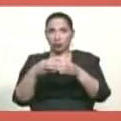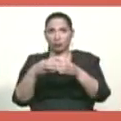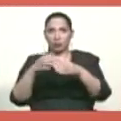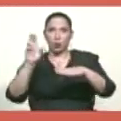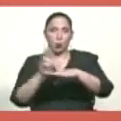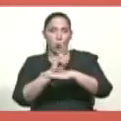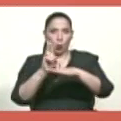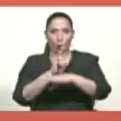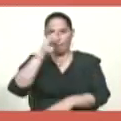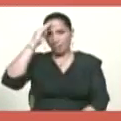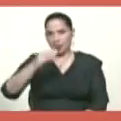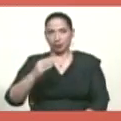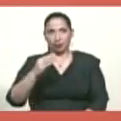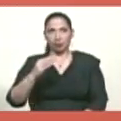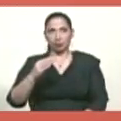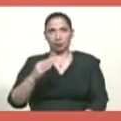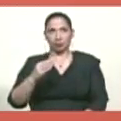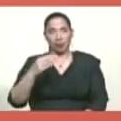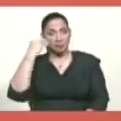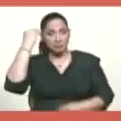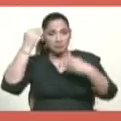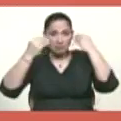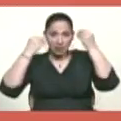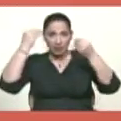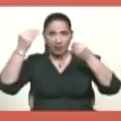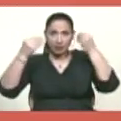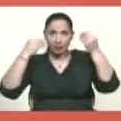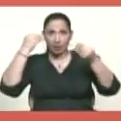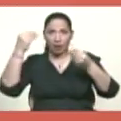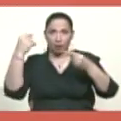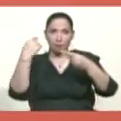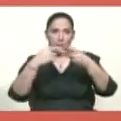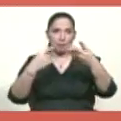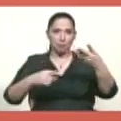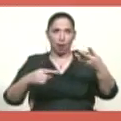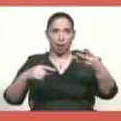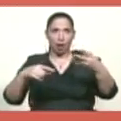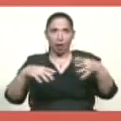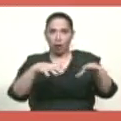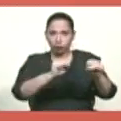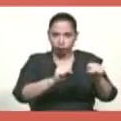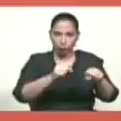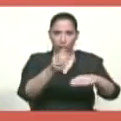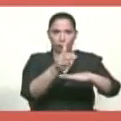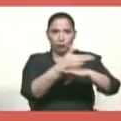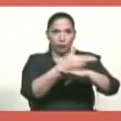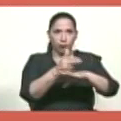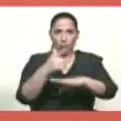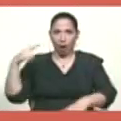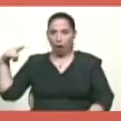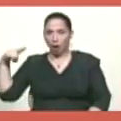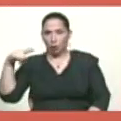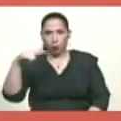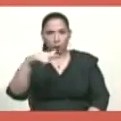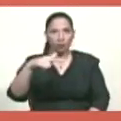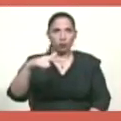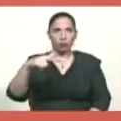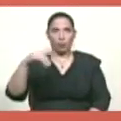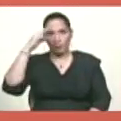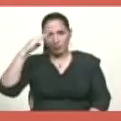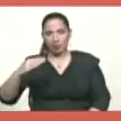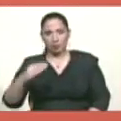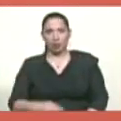unidades militares con las que pensaban tomar varios puntos, Fuerte Tiuna, Aeropuerto de la Carlota, la